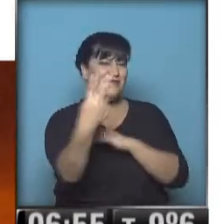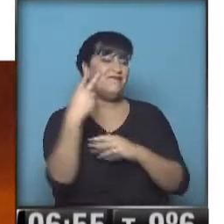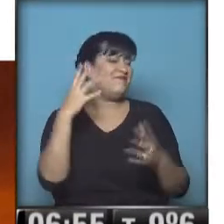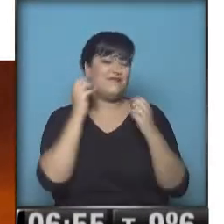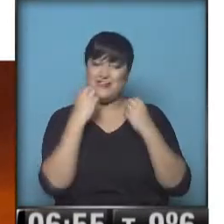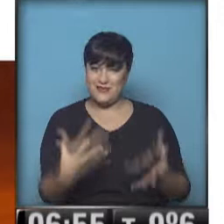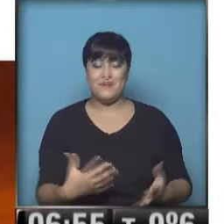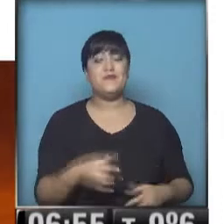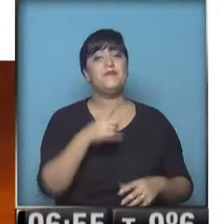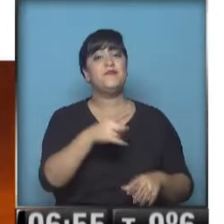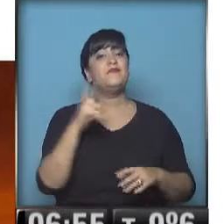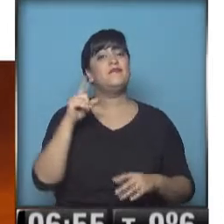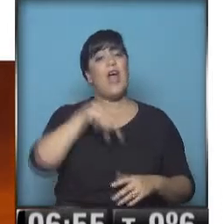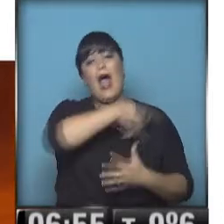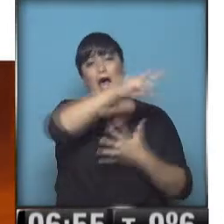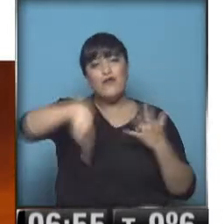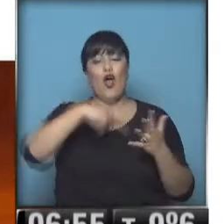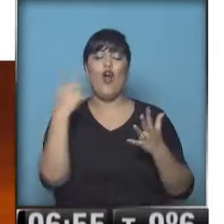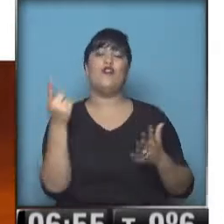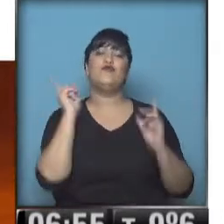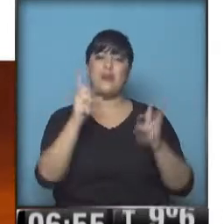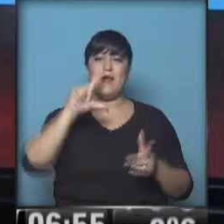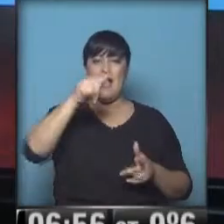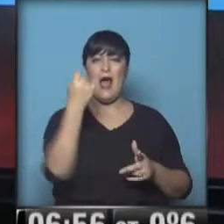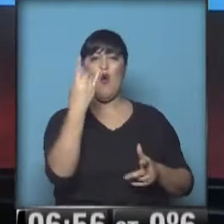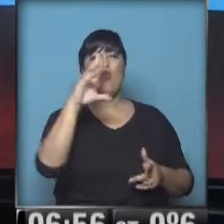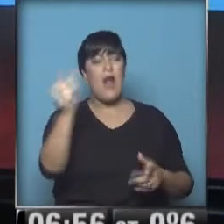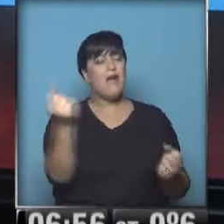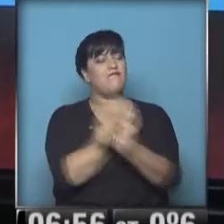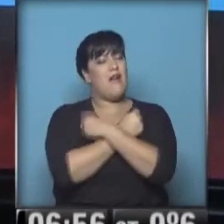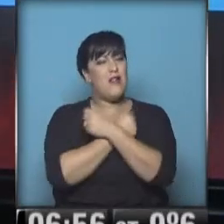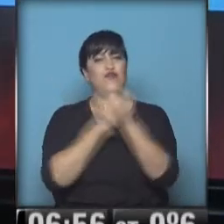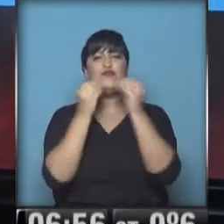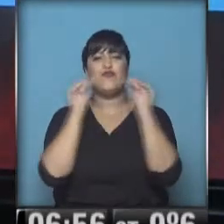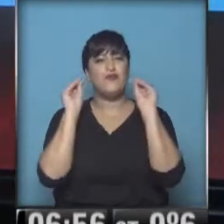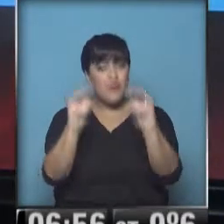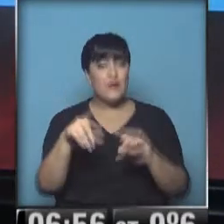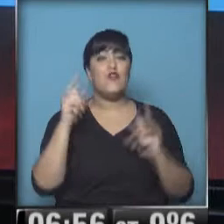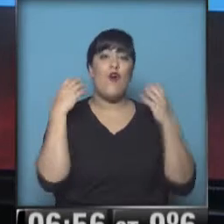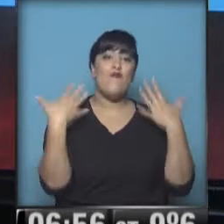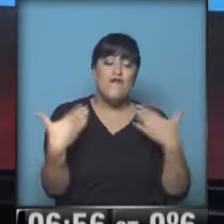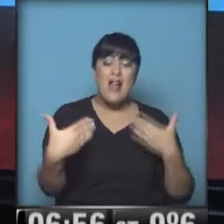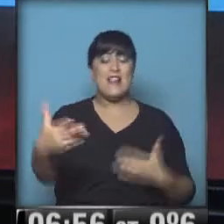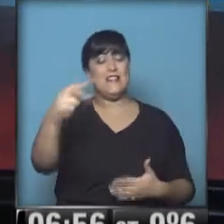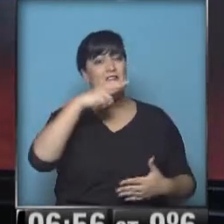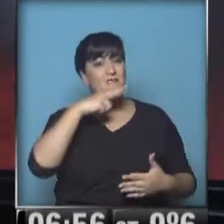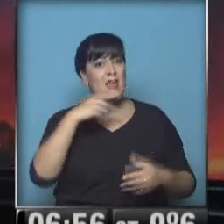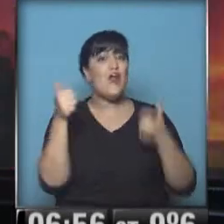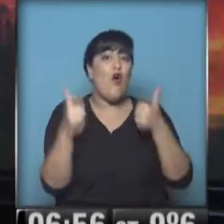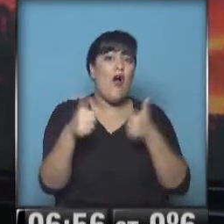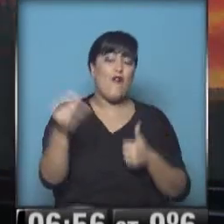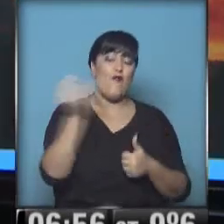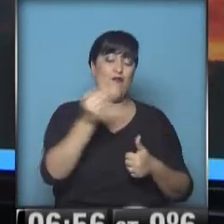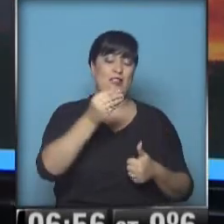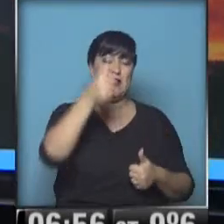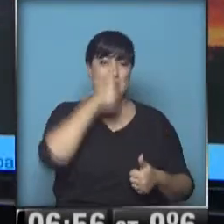Iñaki, Sofi, Flor y amigas, a Laura también, le mandamos un abrazo, un beso grande. Feliz viernes y que pasen excelente fin de semana. Gracias por